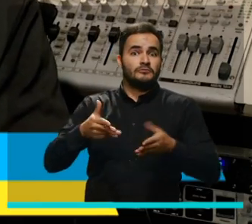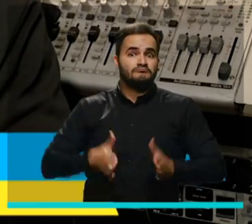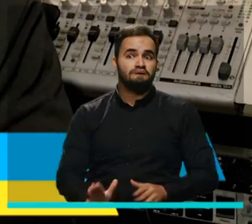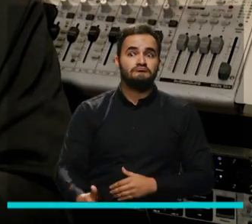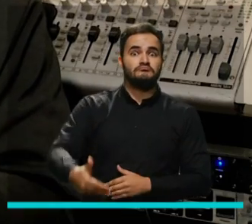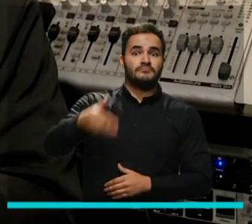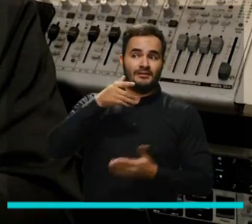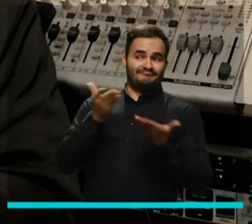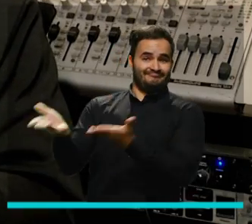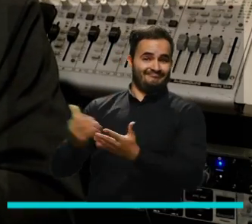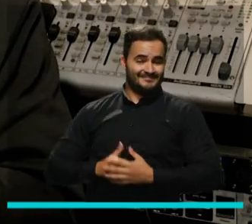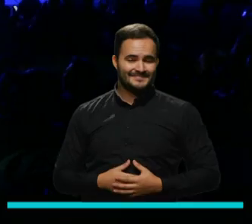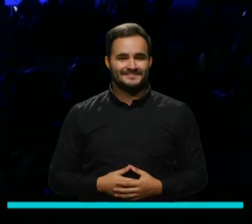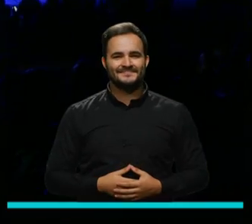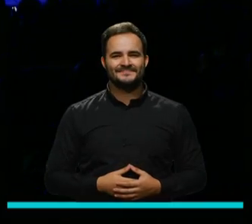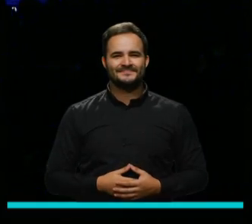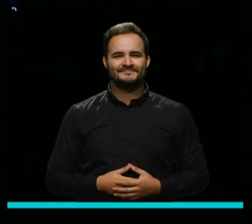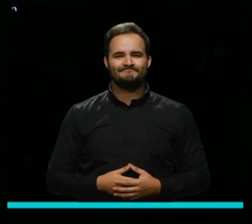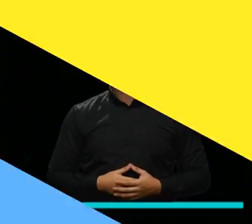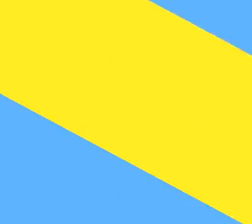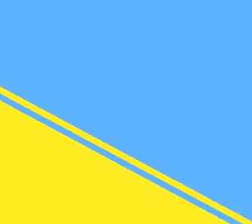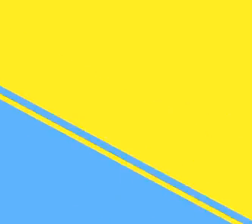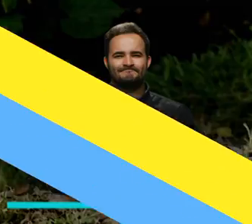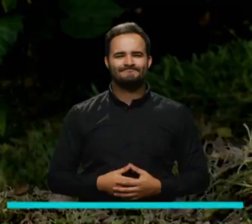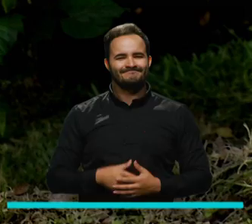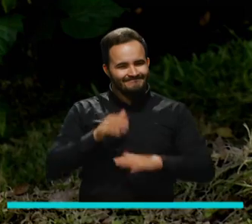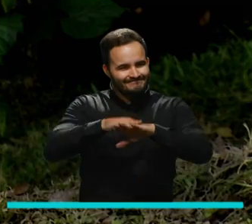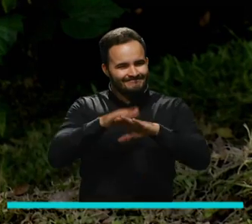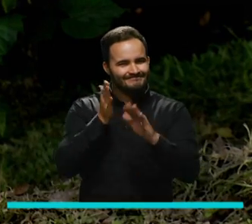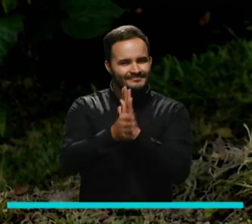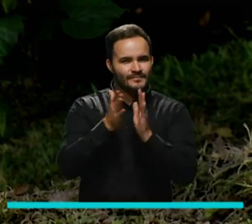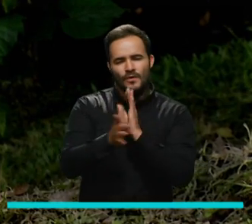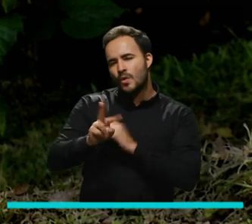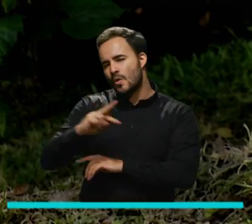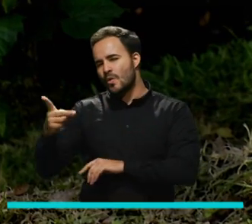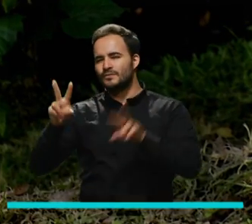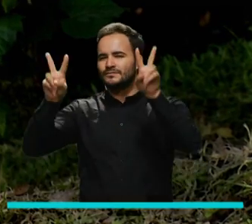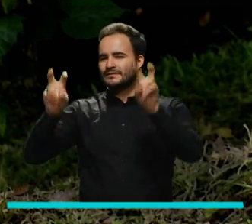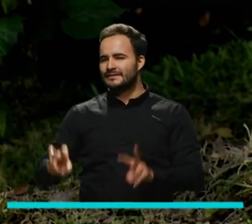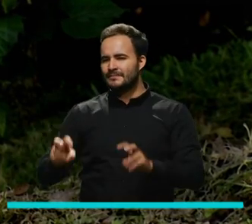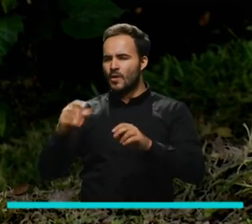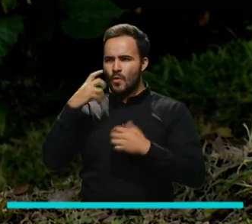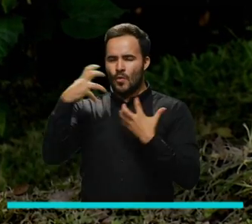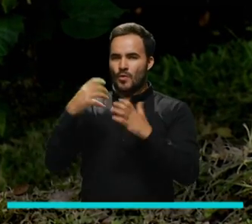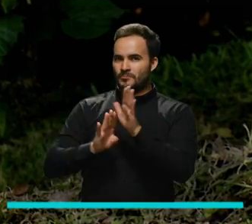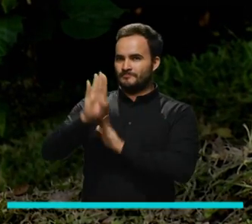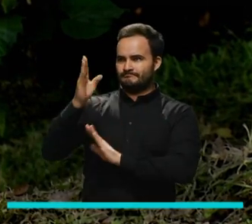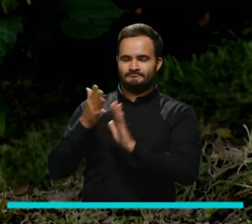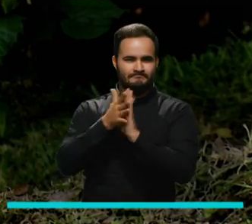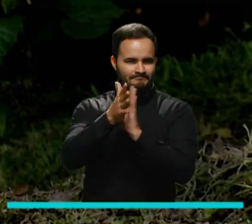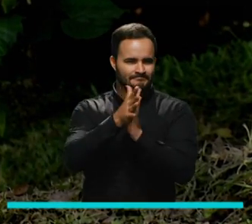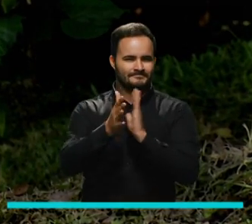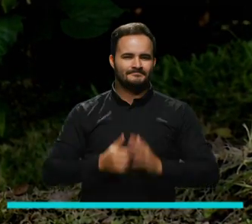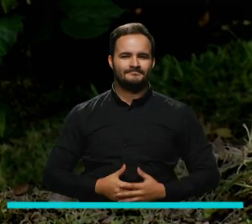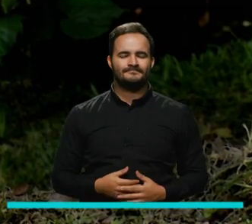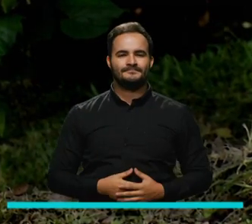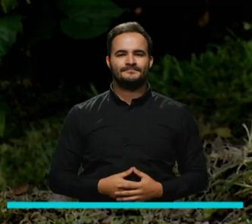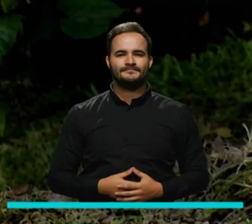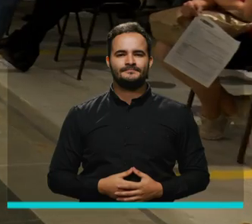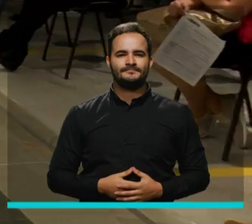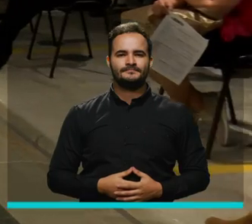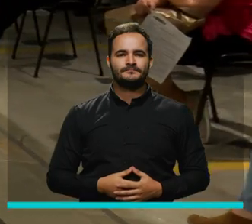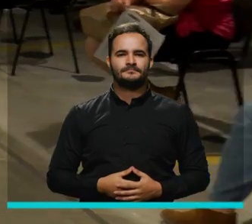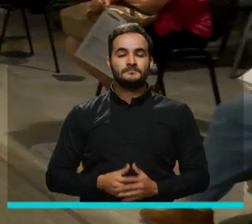para las que ya existen. Los invitamos a conocer otras noticias y datos destacados de la semana.